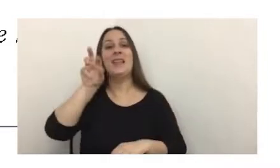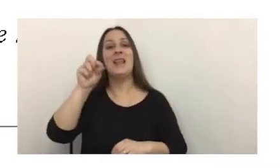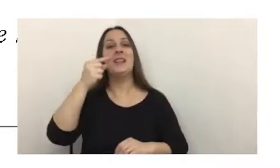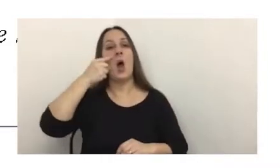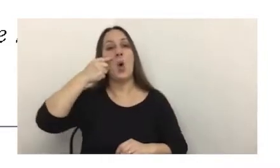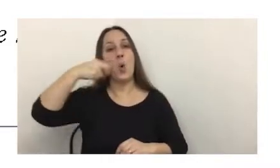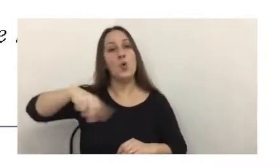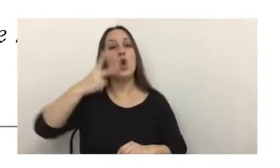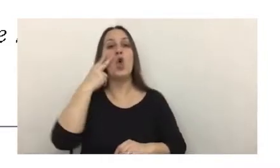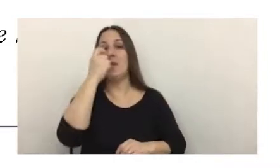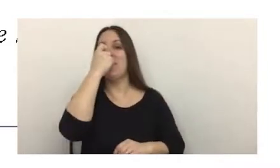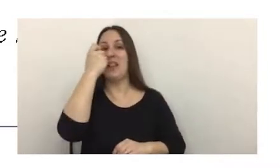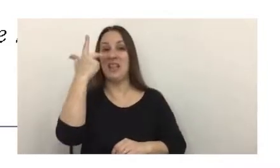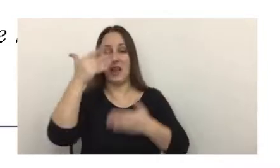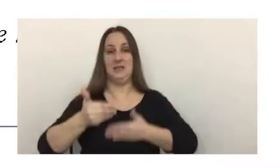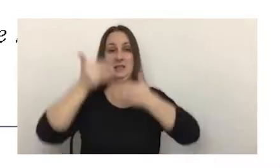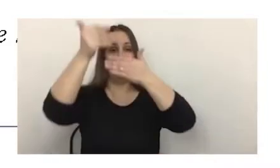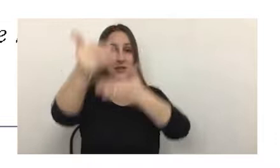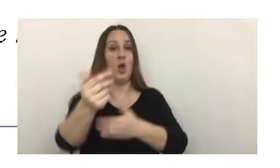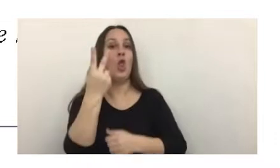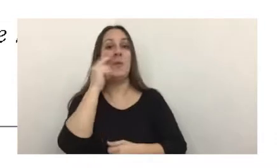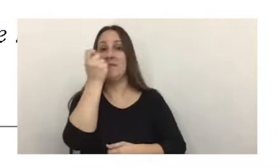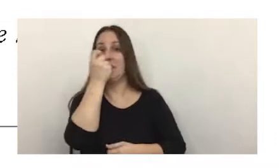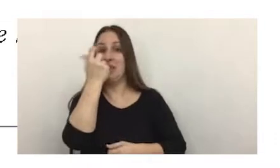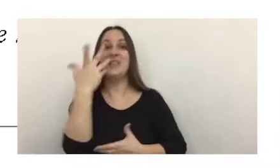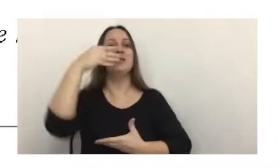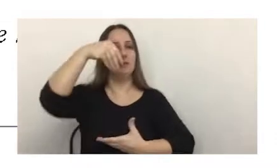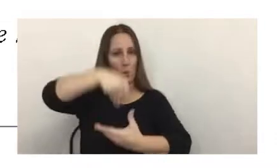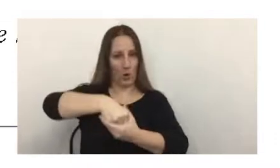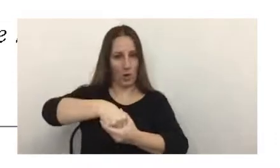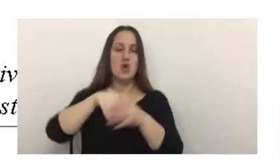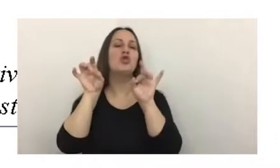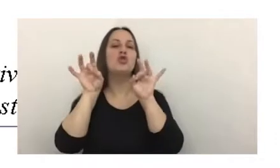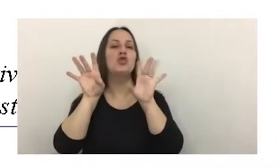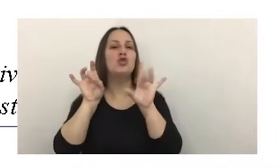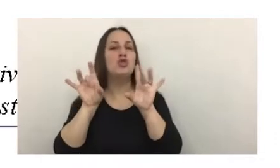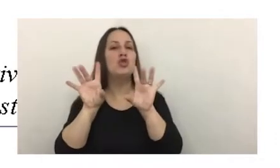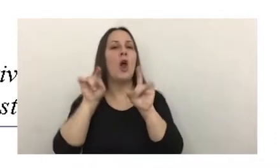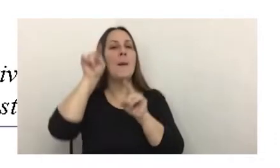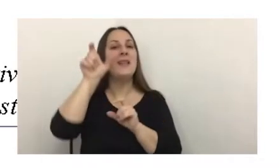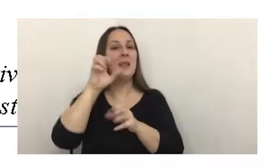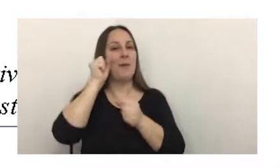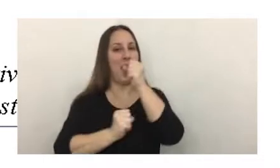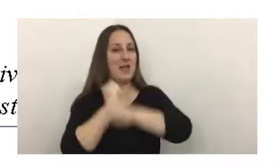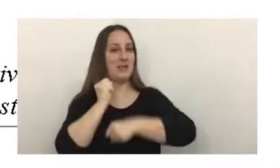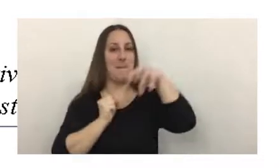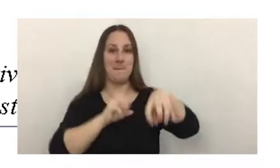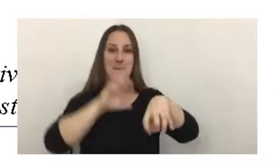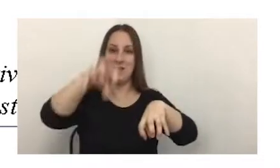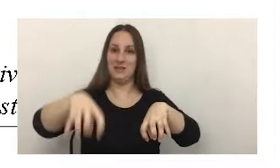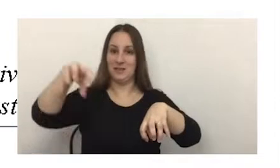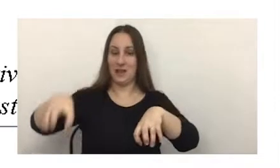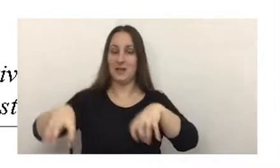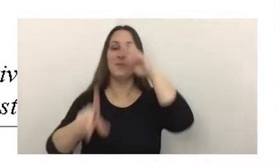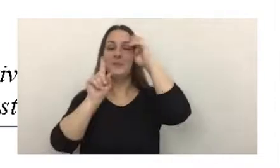2023 inclusive, pero solamente para este tipo de sujetos. Por otro lado,